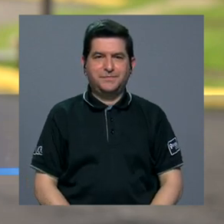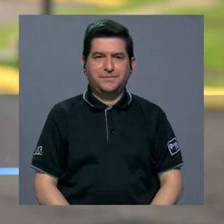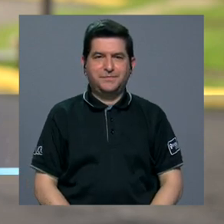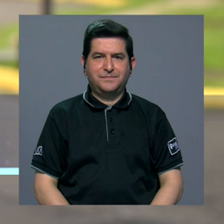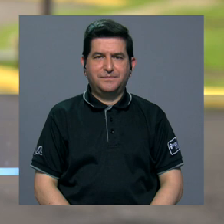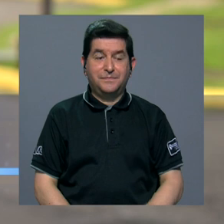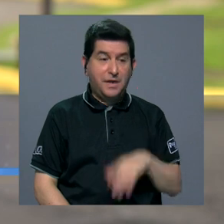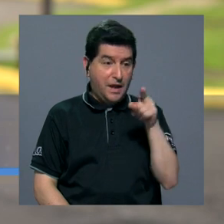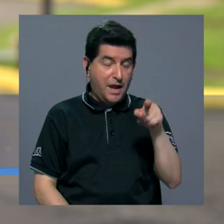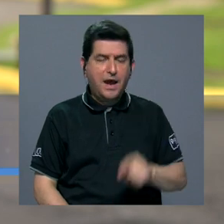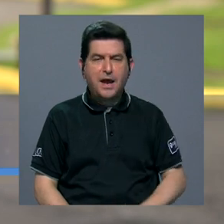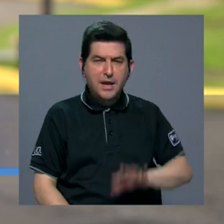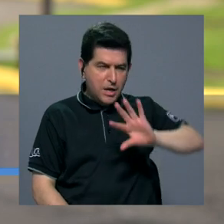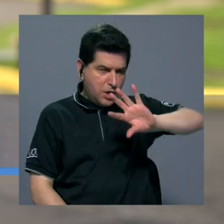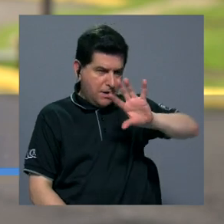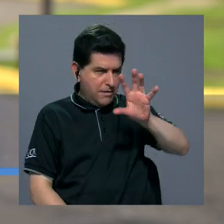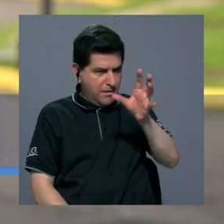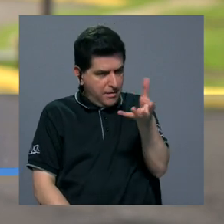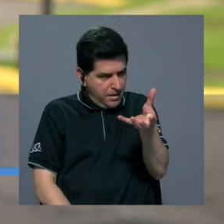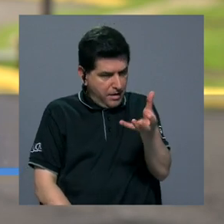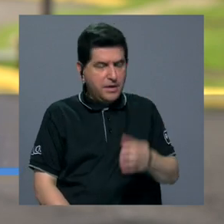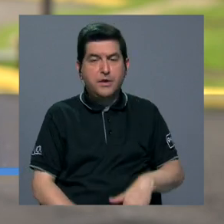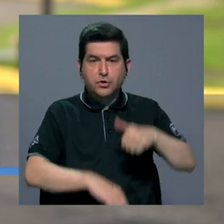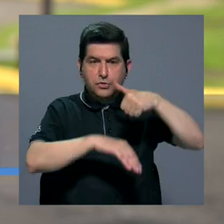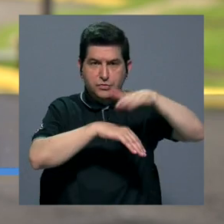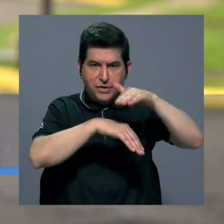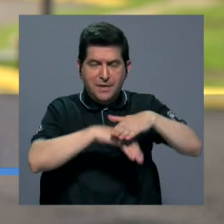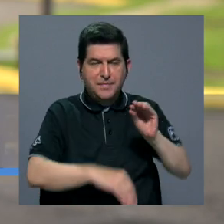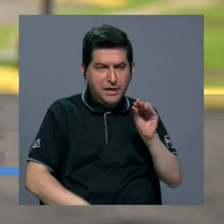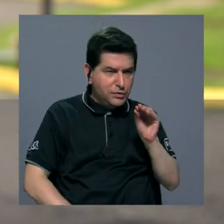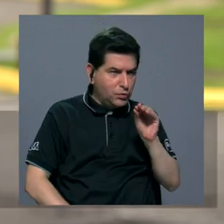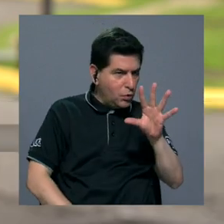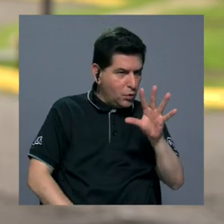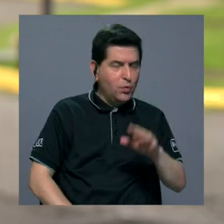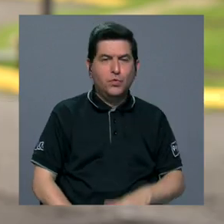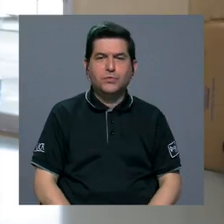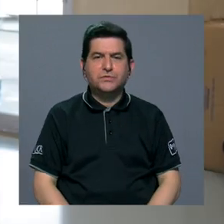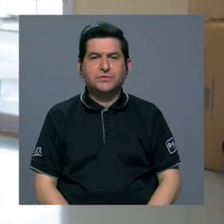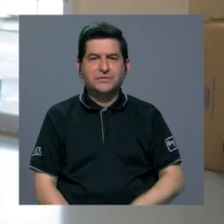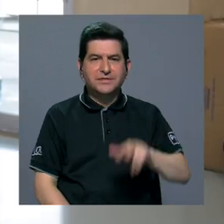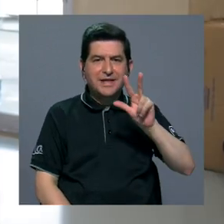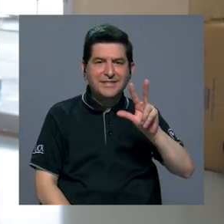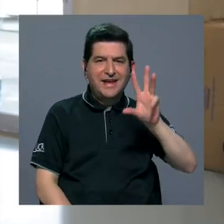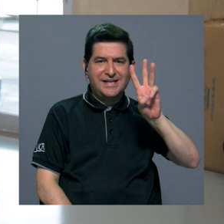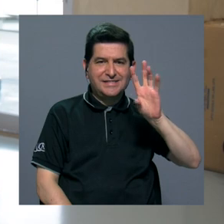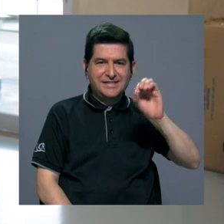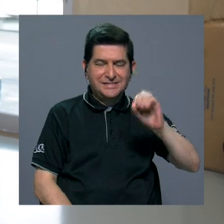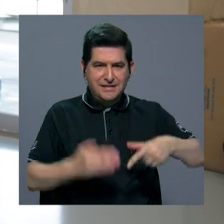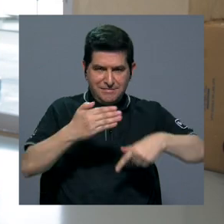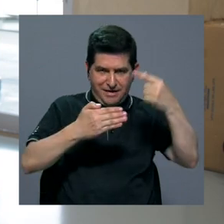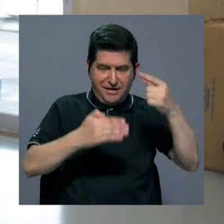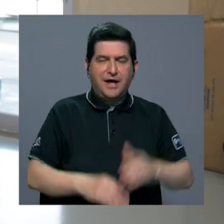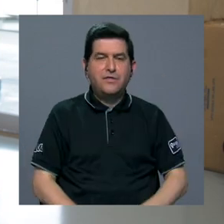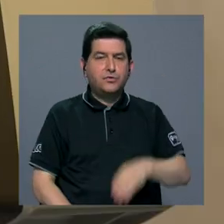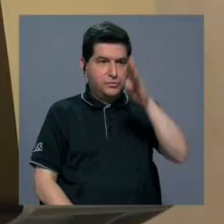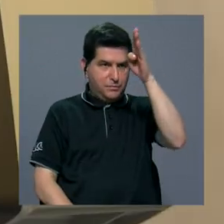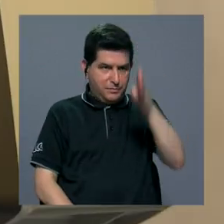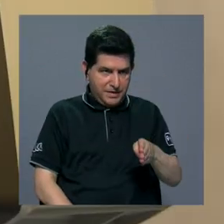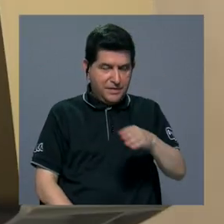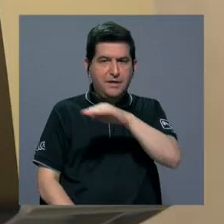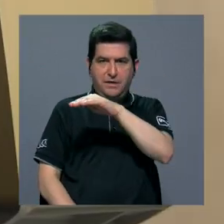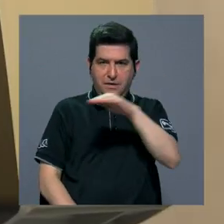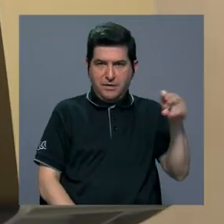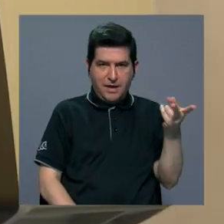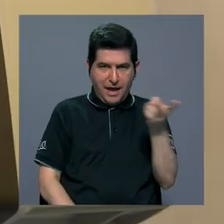Él hace giros o envía un láser girando 360 grados, tanto verticalmente como